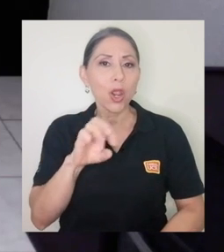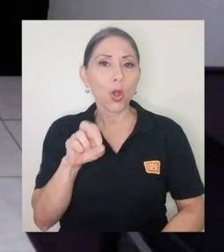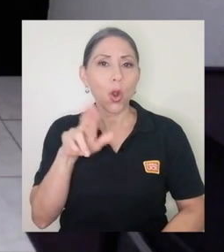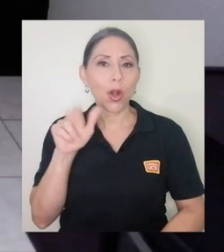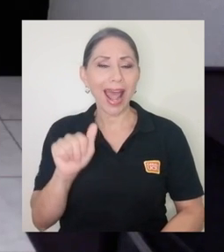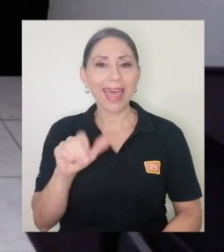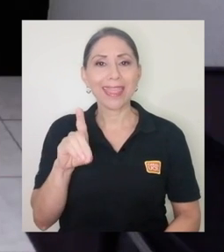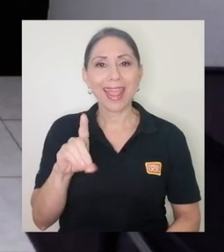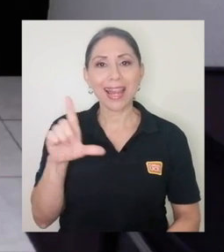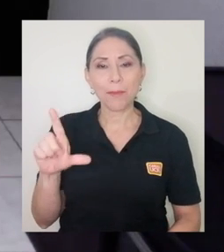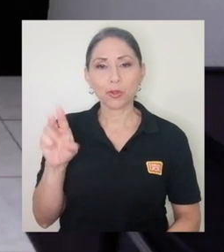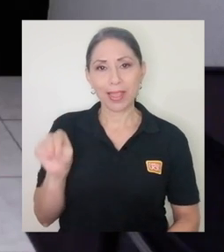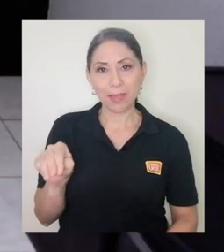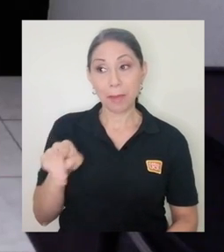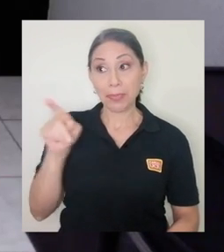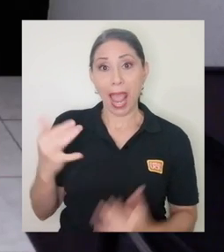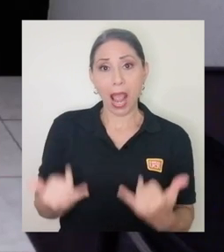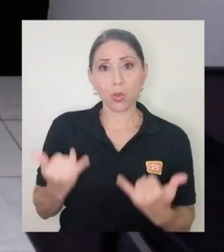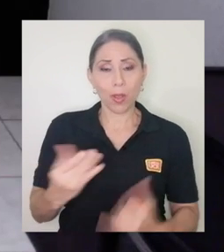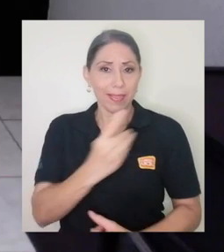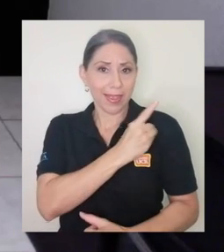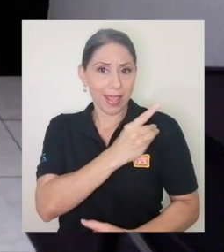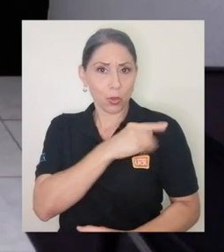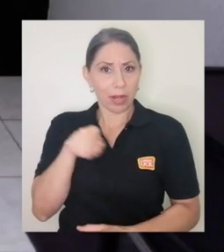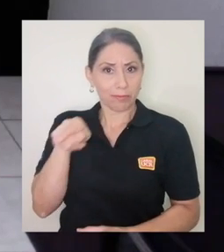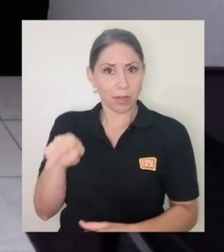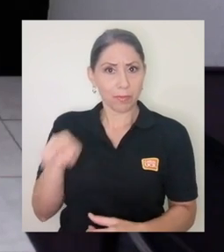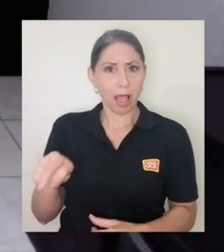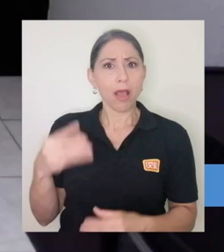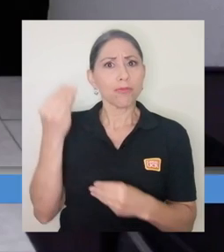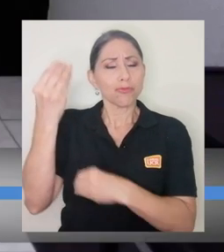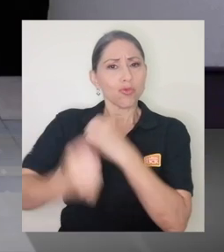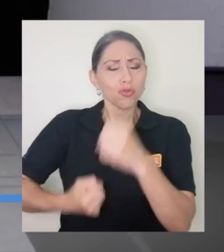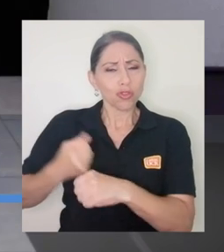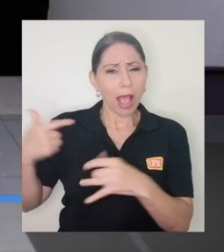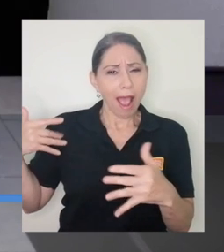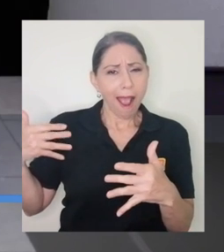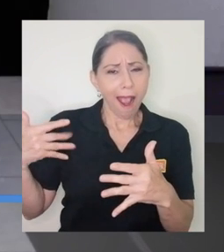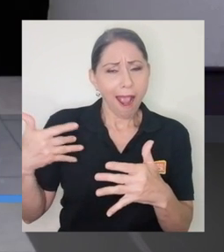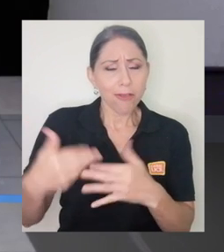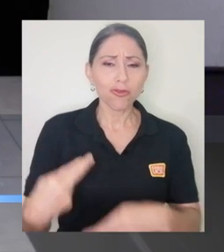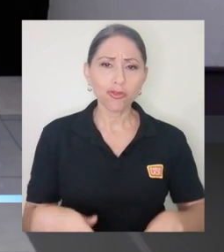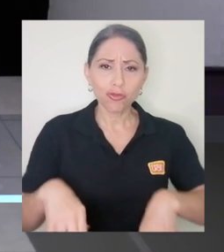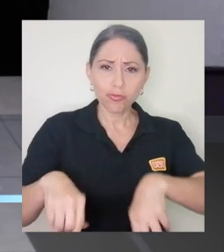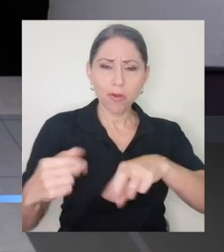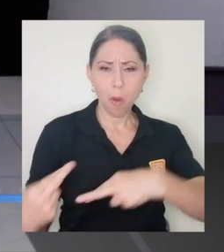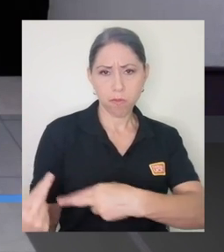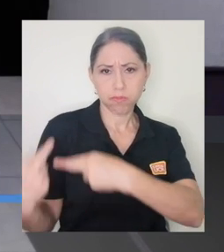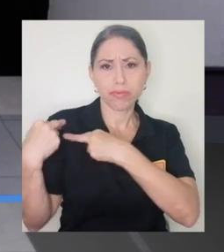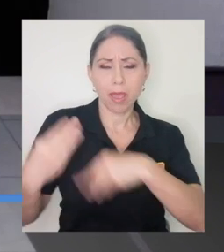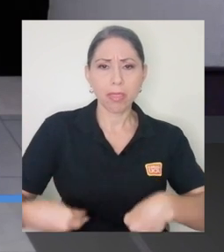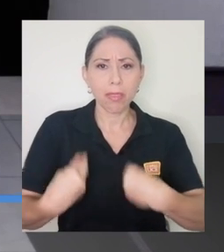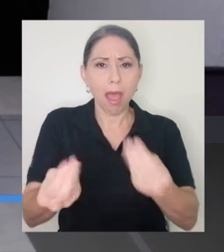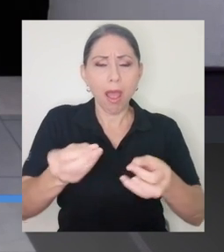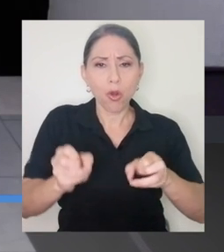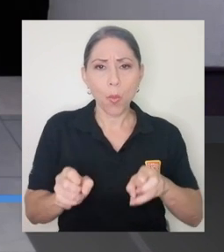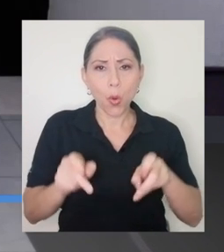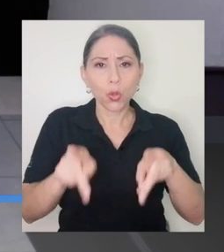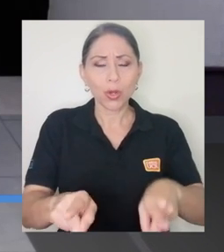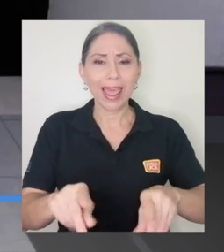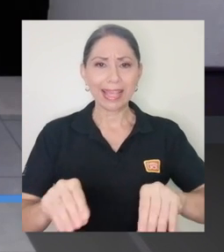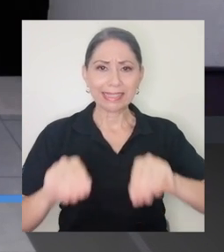Lemos Medina, ella es la actual directora de esta entidad que por largos años se ha encargado de brindarle oportunidades